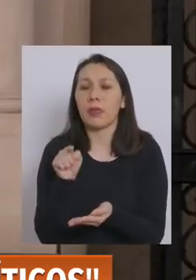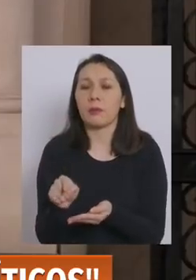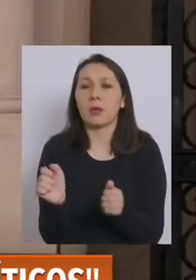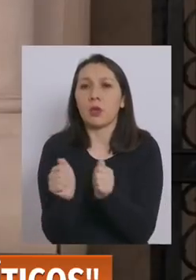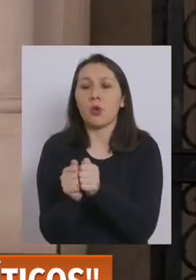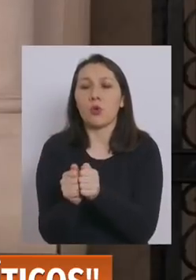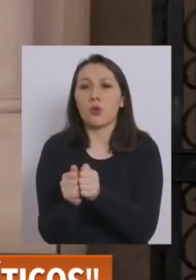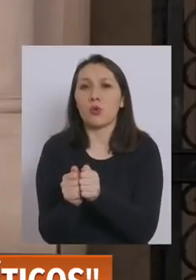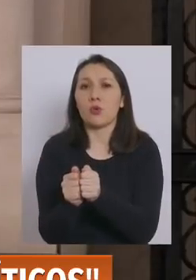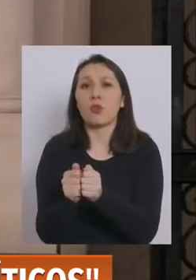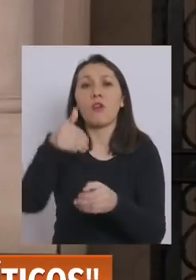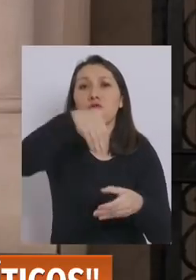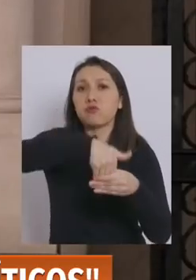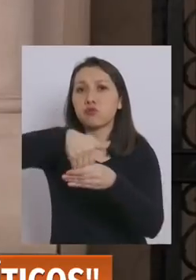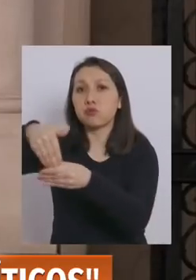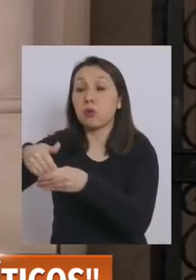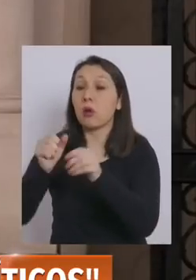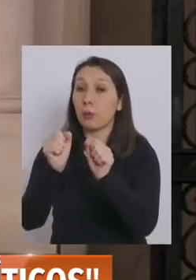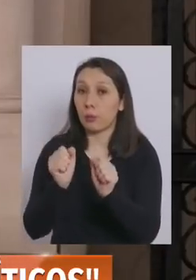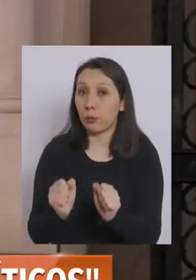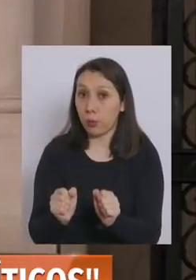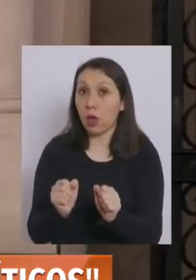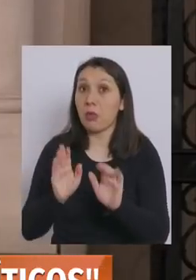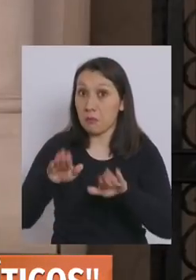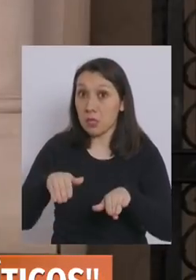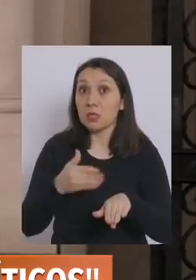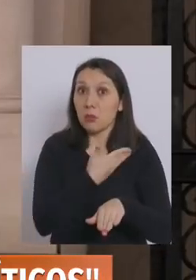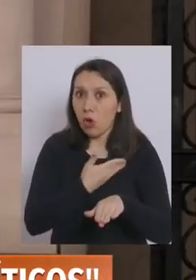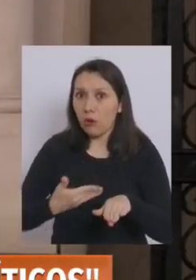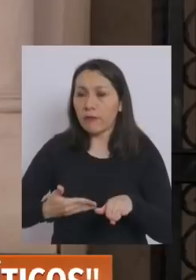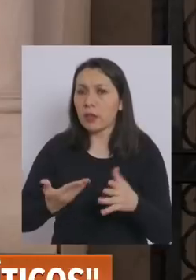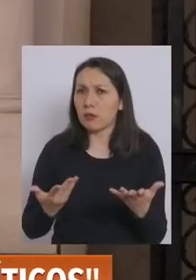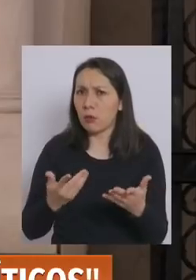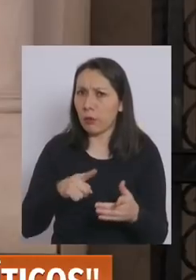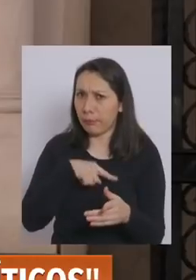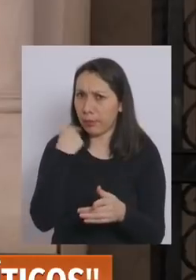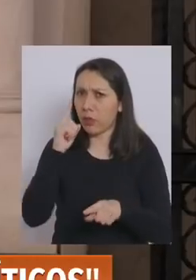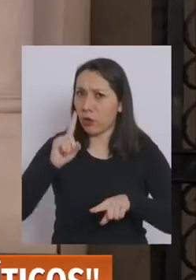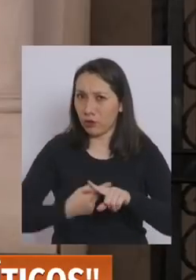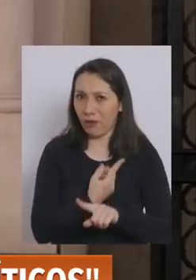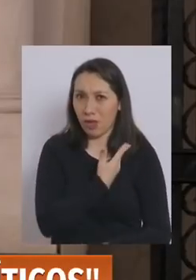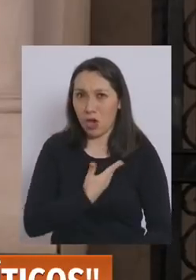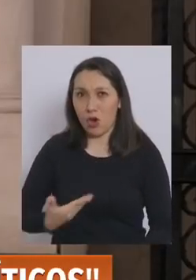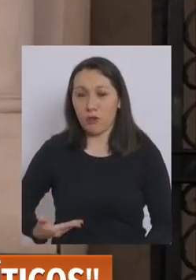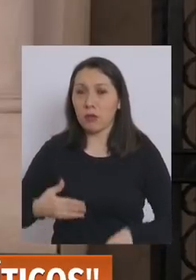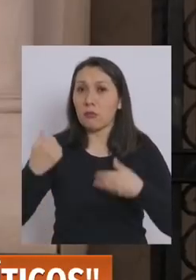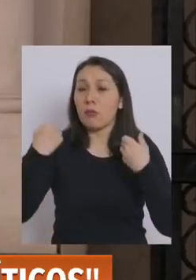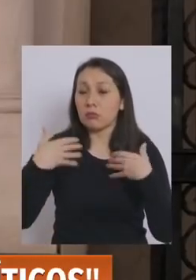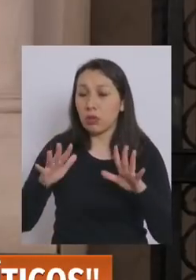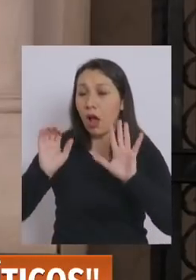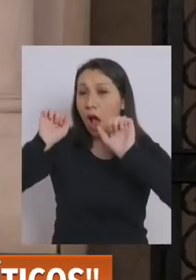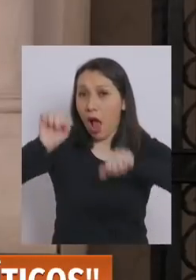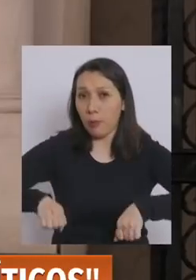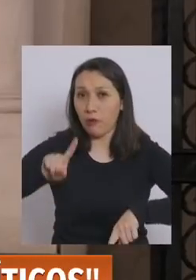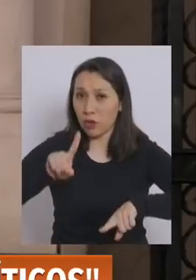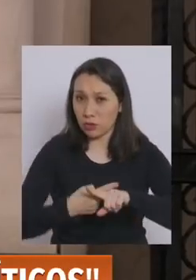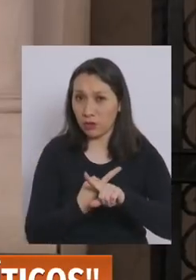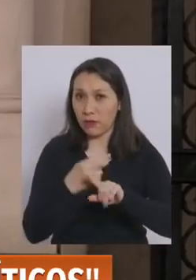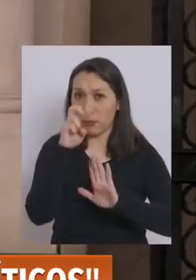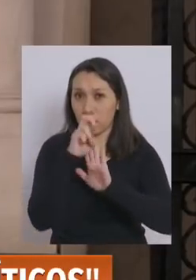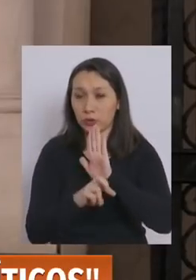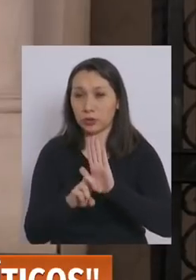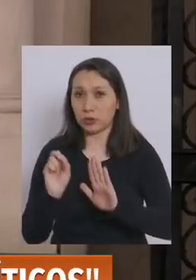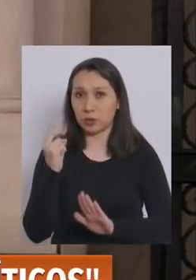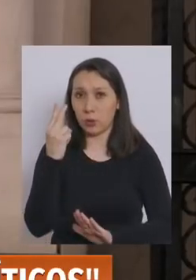votos que podrían ser del oficialismo. ¿Sería una derrota nuevamente para el gobierno si es que se aprueba finalmente este proyecto?